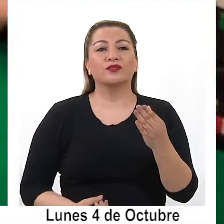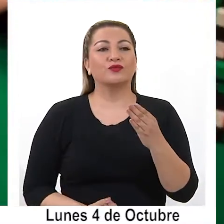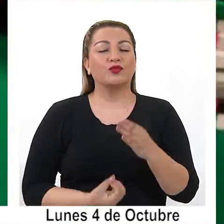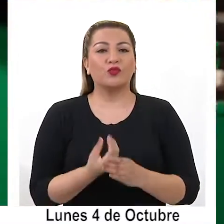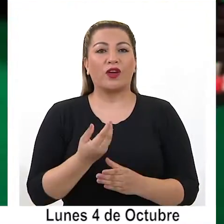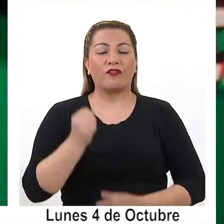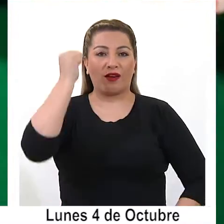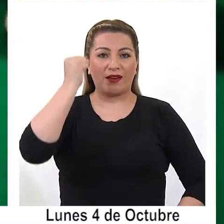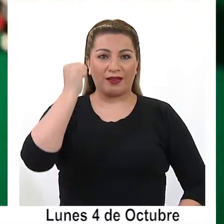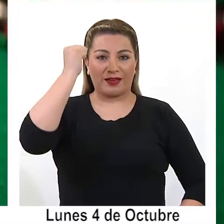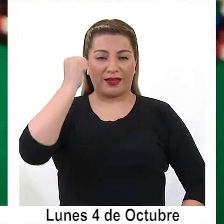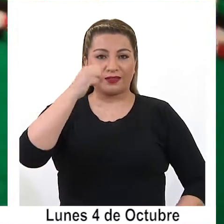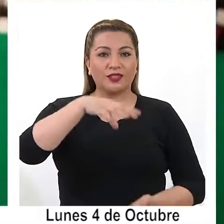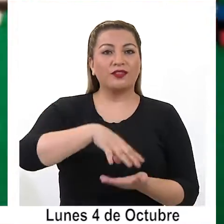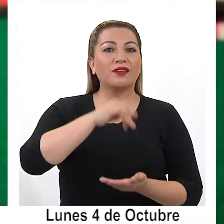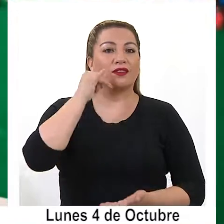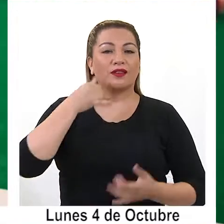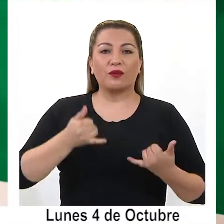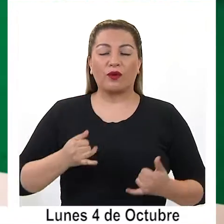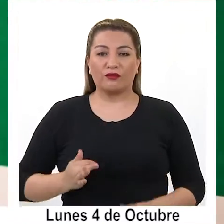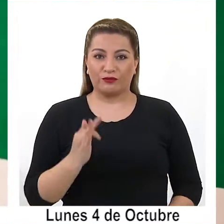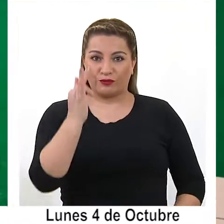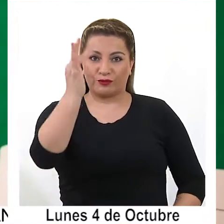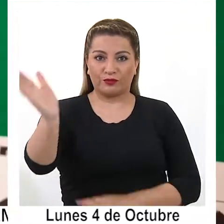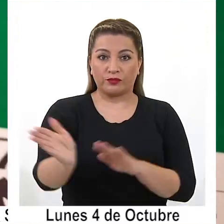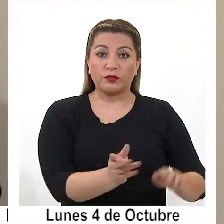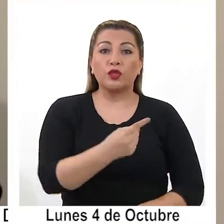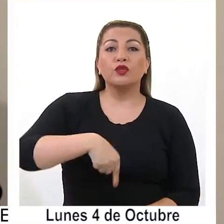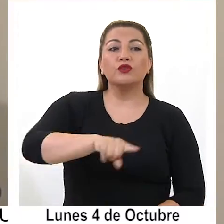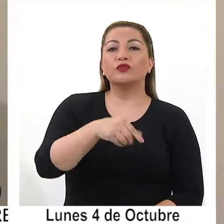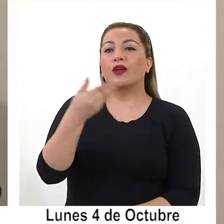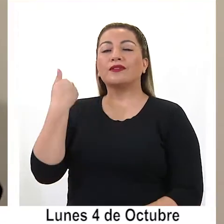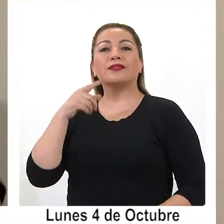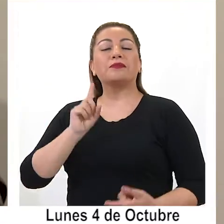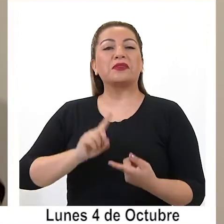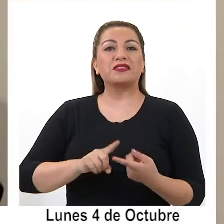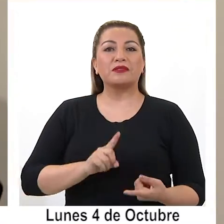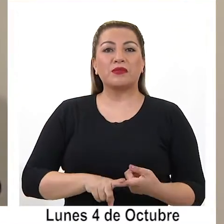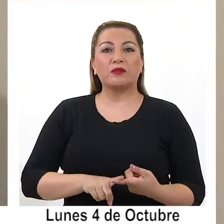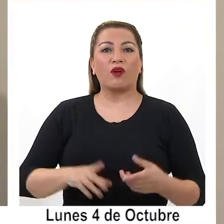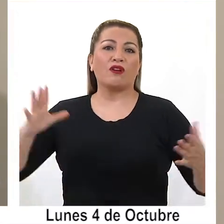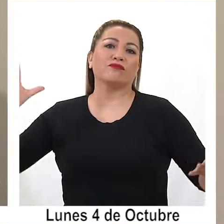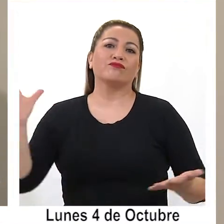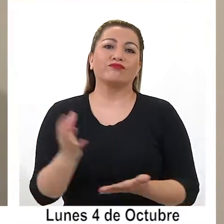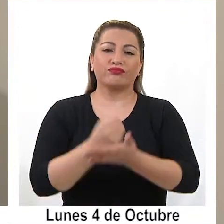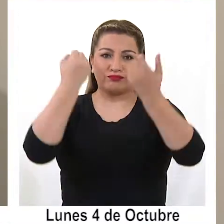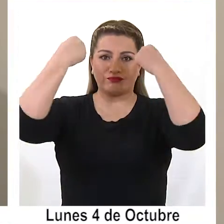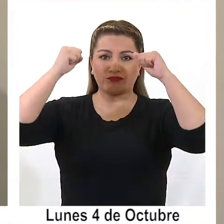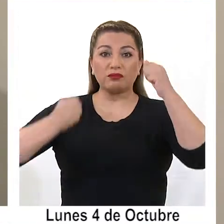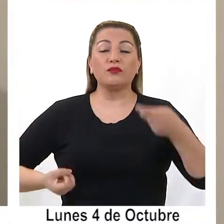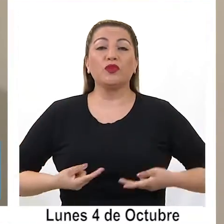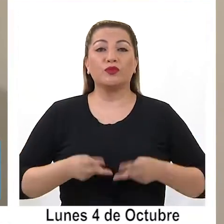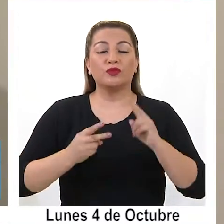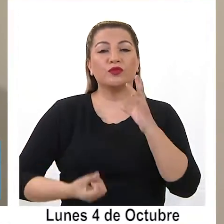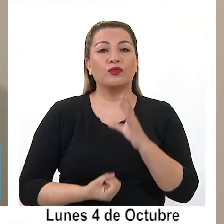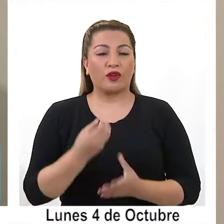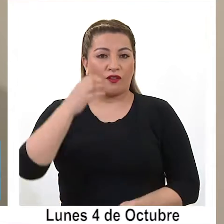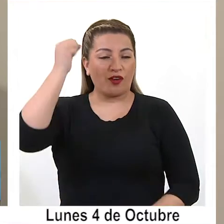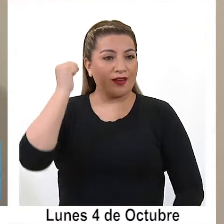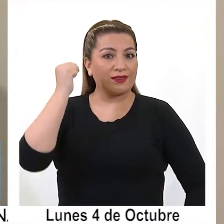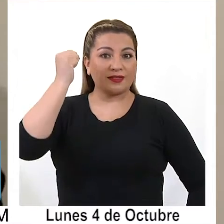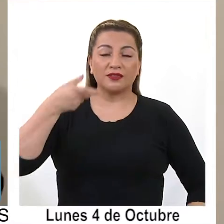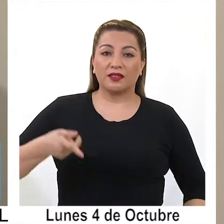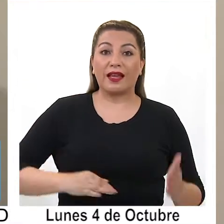futuro Casino de Iquique. Nosotros participamos y ganamos la licitación para construir el nuevo Casino de Iquique en un terreno municipal,